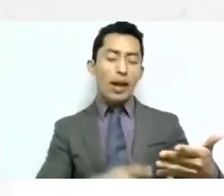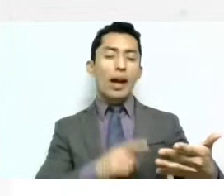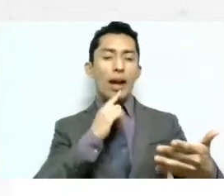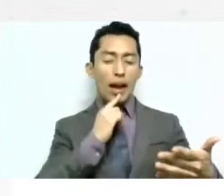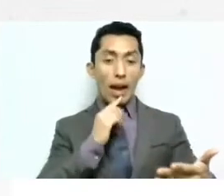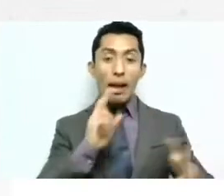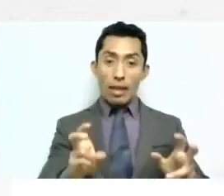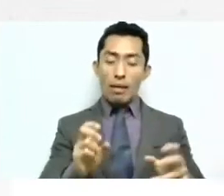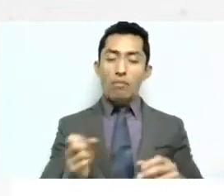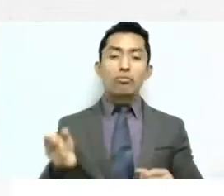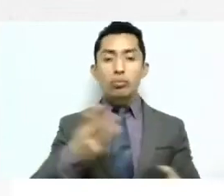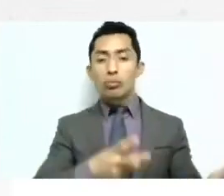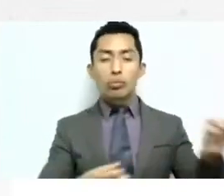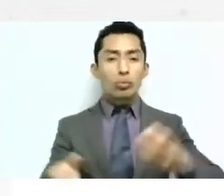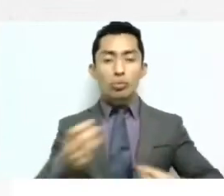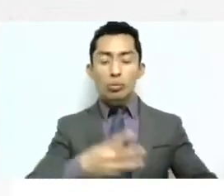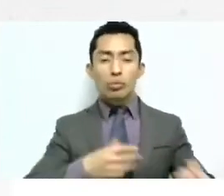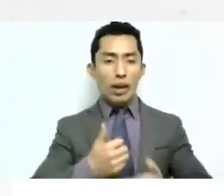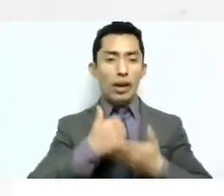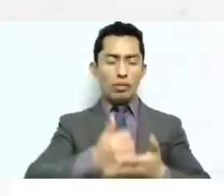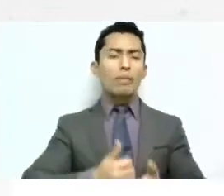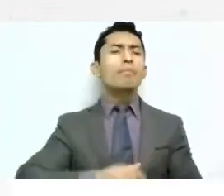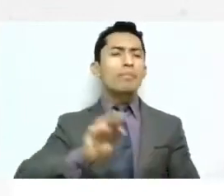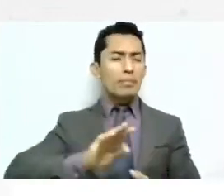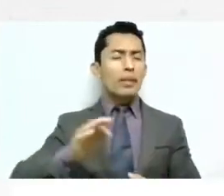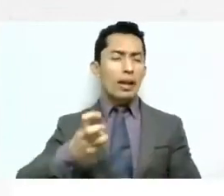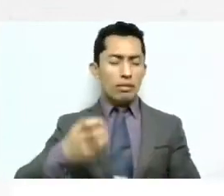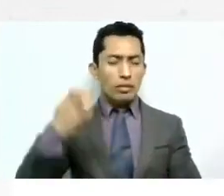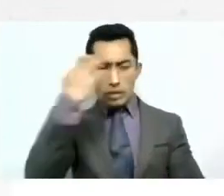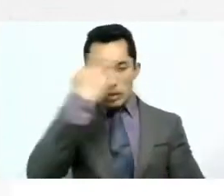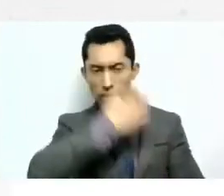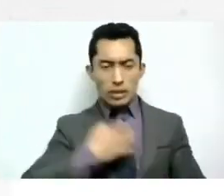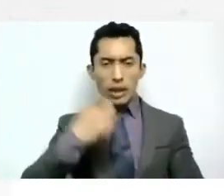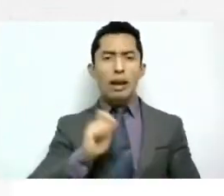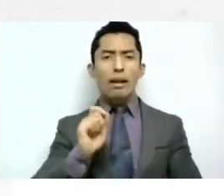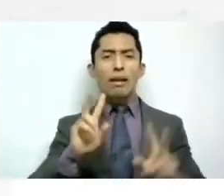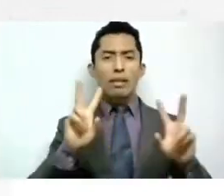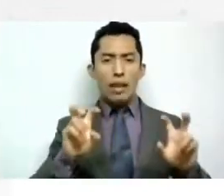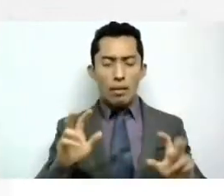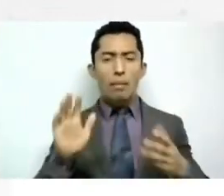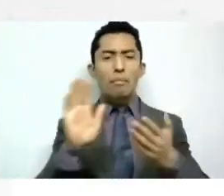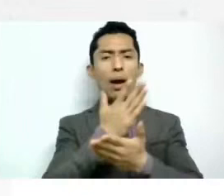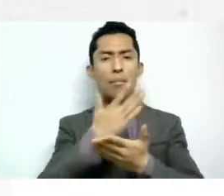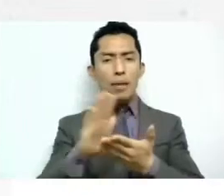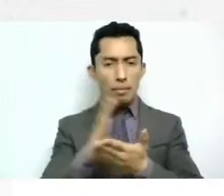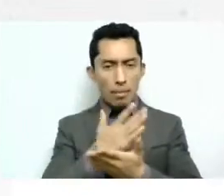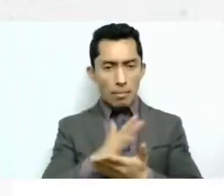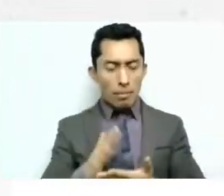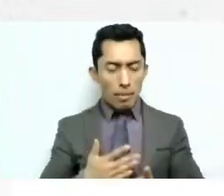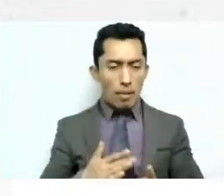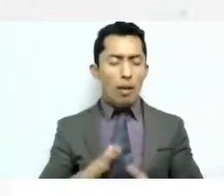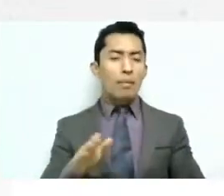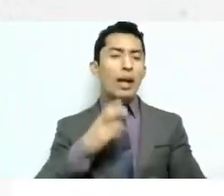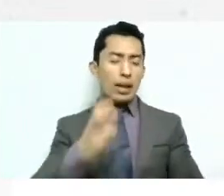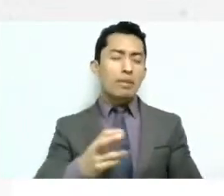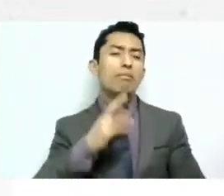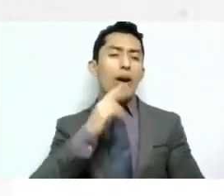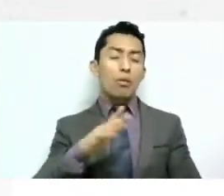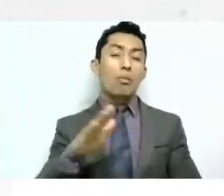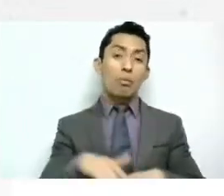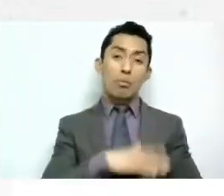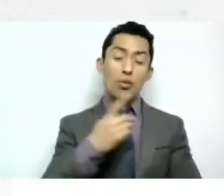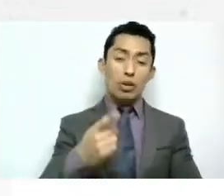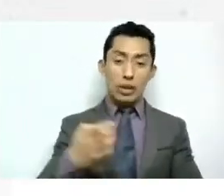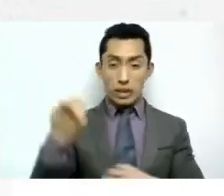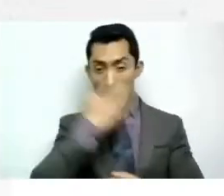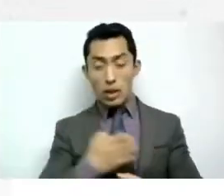temas y a lo mejor el análisis podría ser por temáticas creo que eso está muy interesante porque no solamente analizas